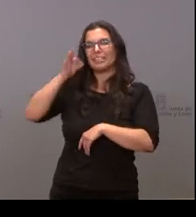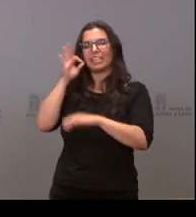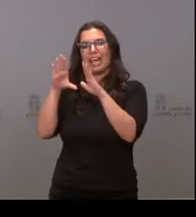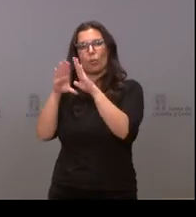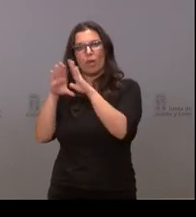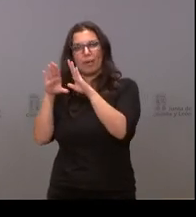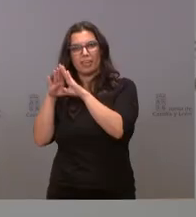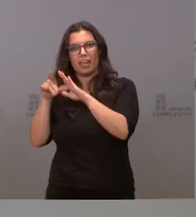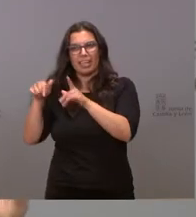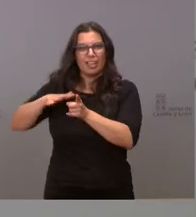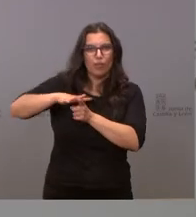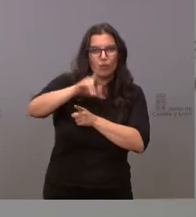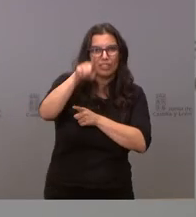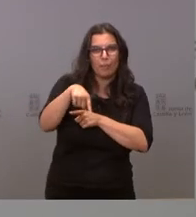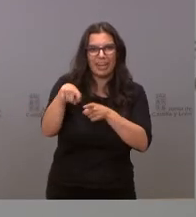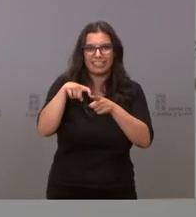gracias.